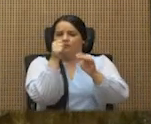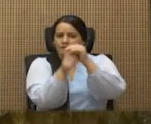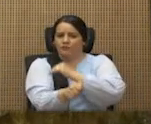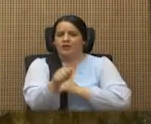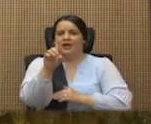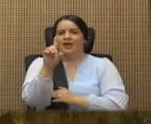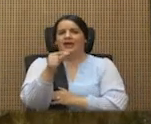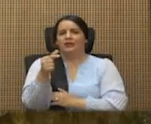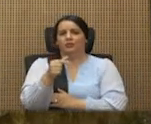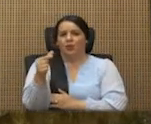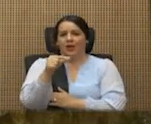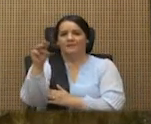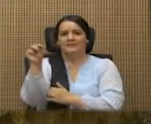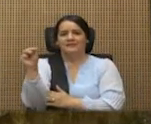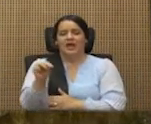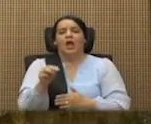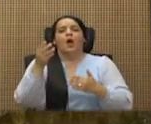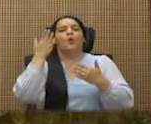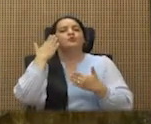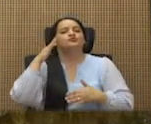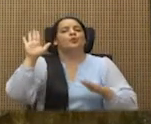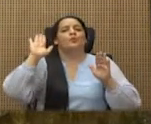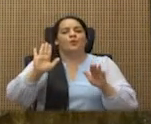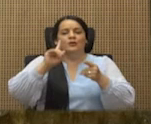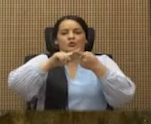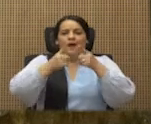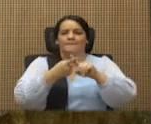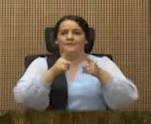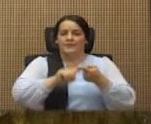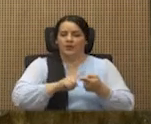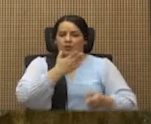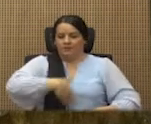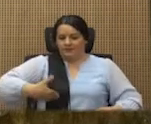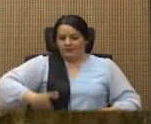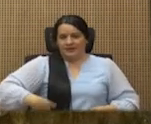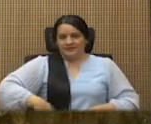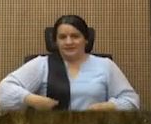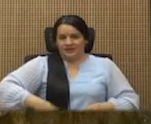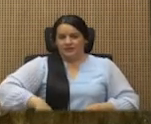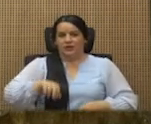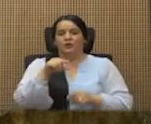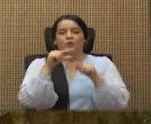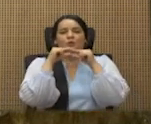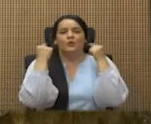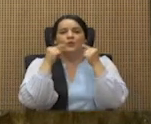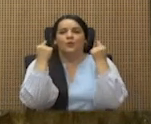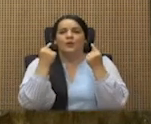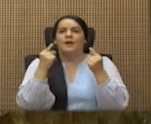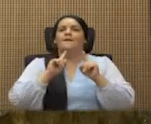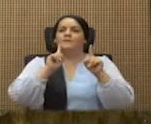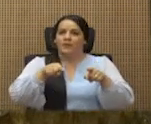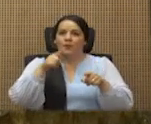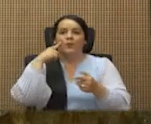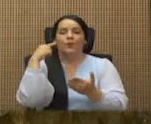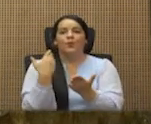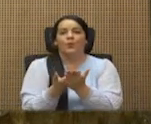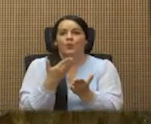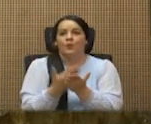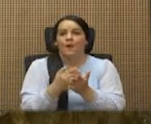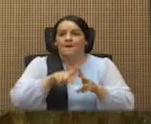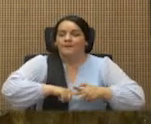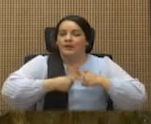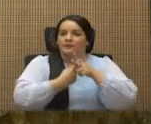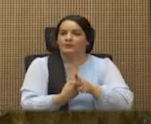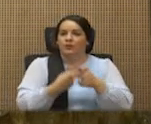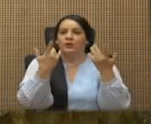a un supuesto amigo del presidente Rodrigo Chávez. Así que vamos a los hechos para empezar ya